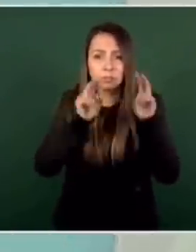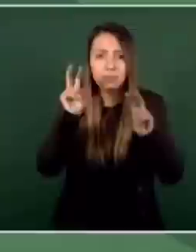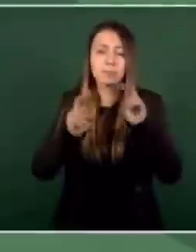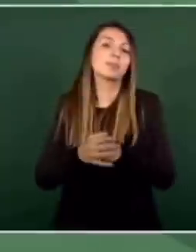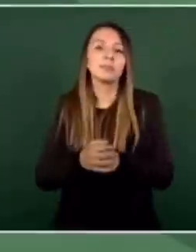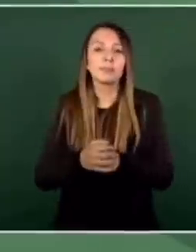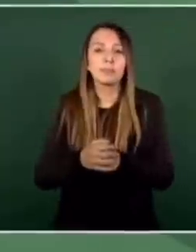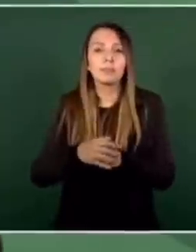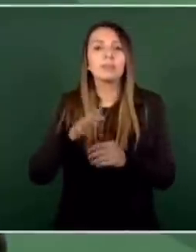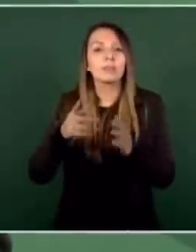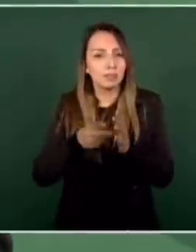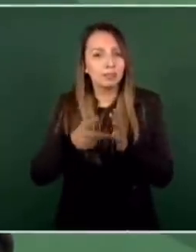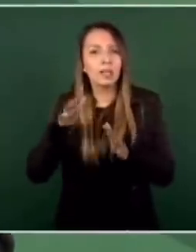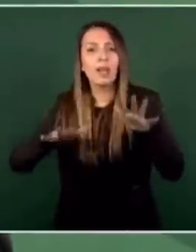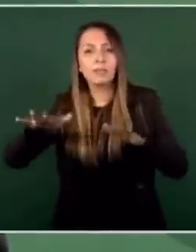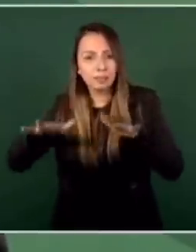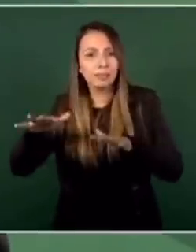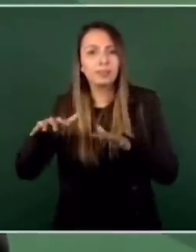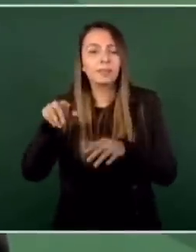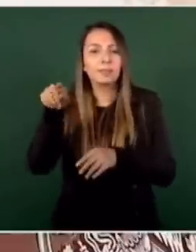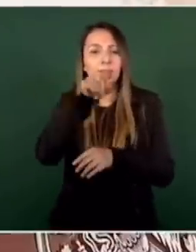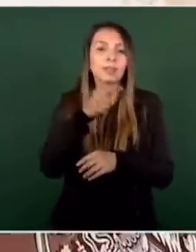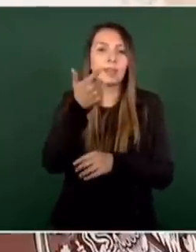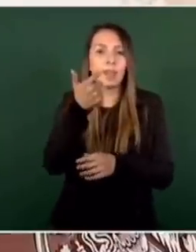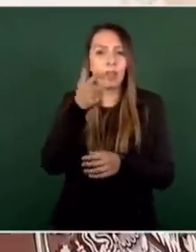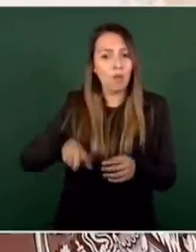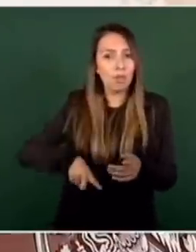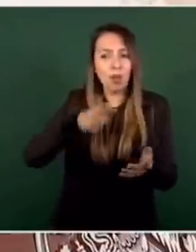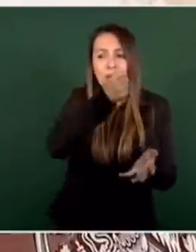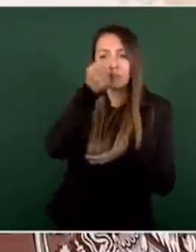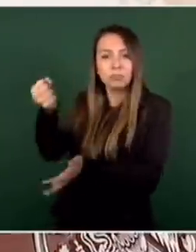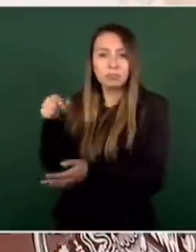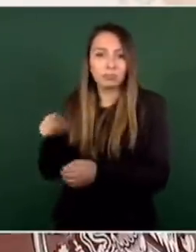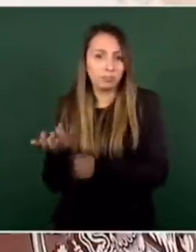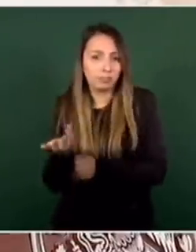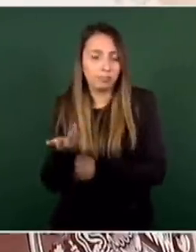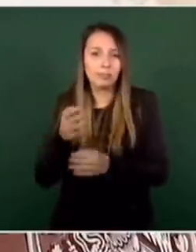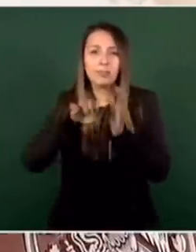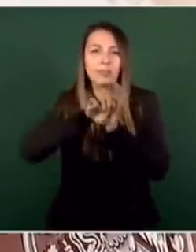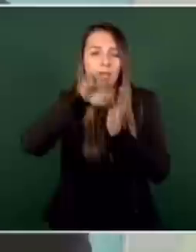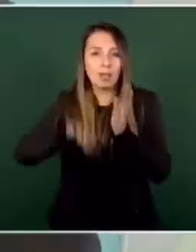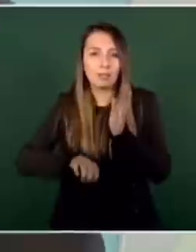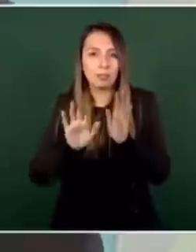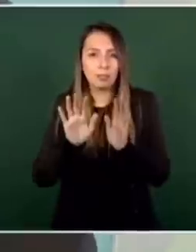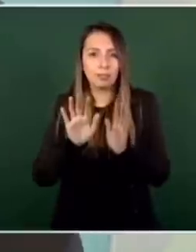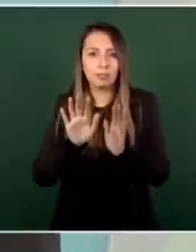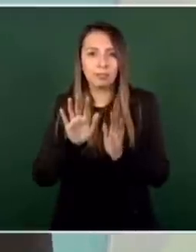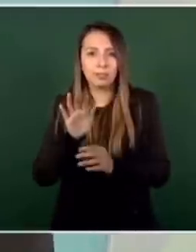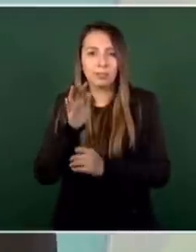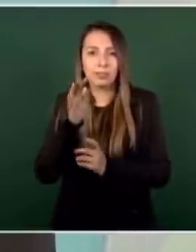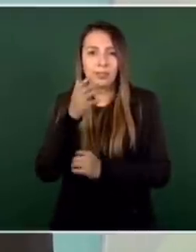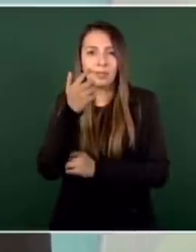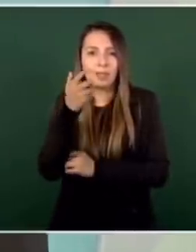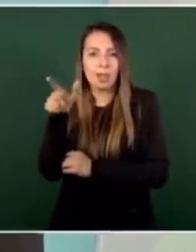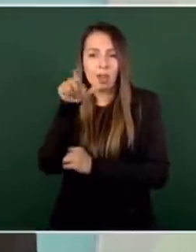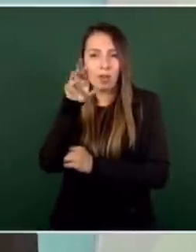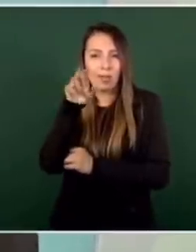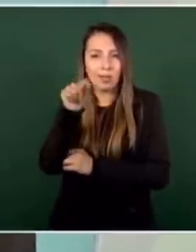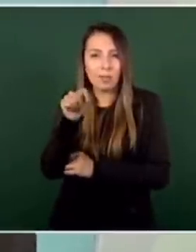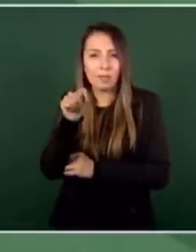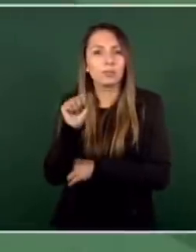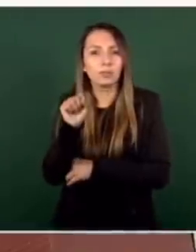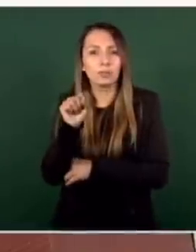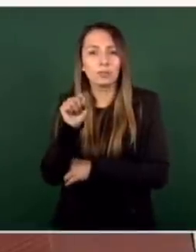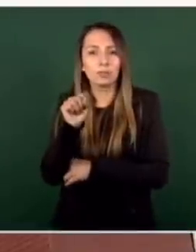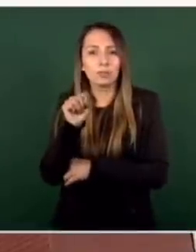en varios casos reciben dinero de gobiernos. Por ejemplo, una de las fuentes de financiamiento de Loret es